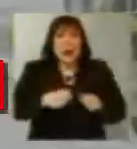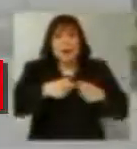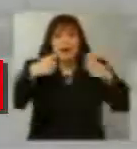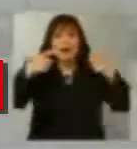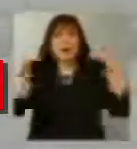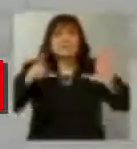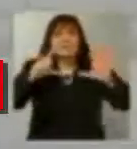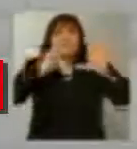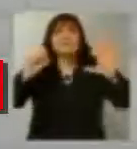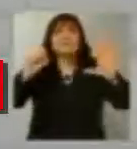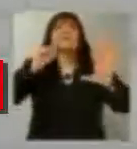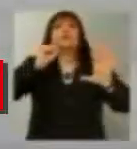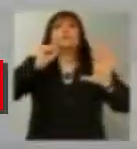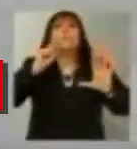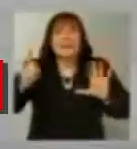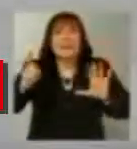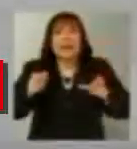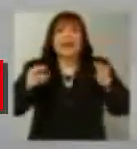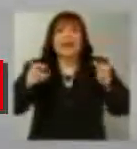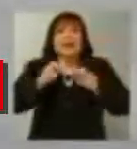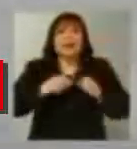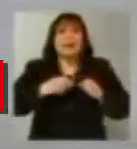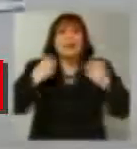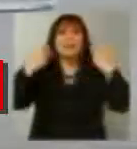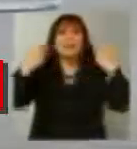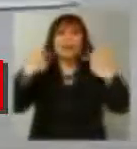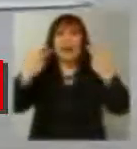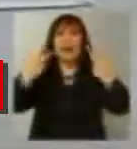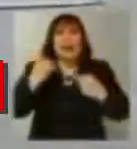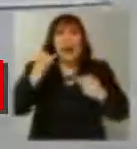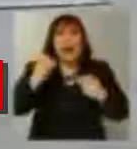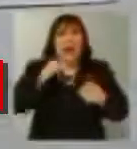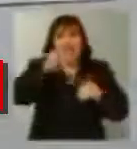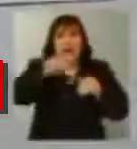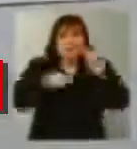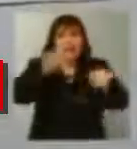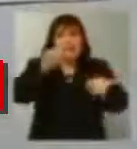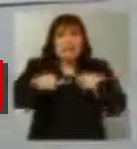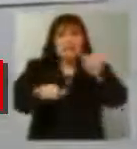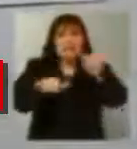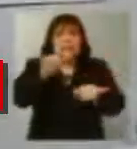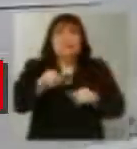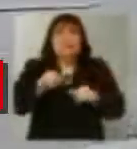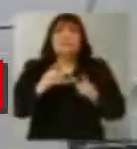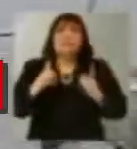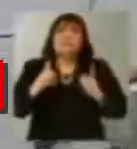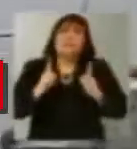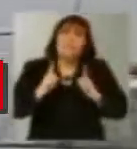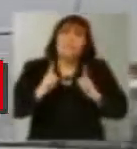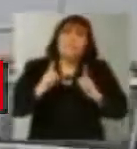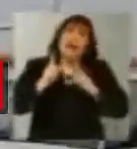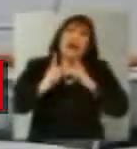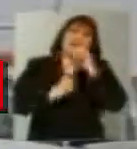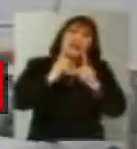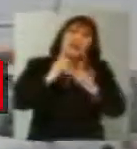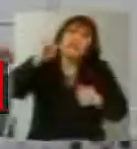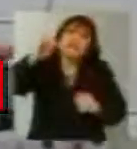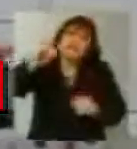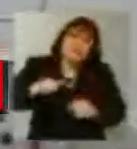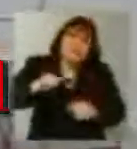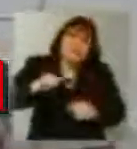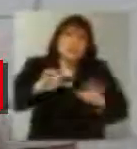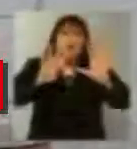pasajeros. Hay una flota estacionada a veces, espero que no esté mucho estacionada, de